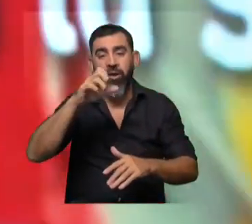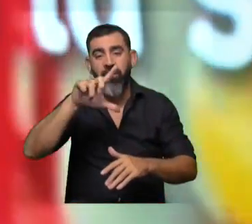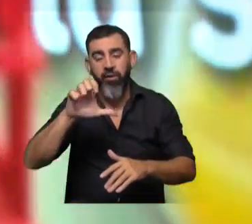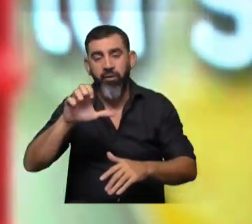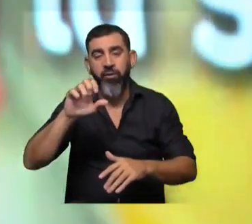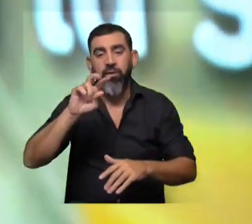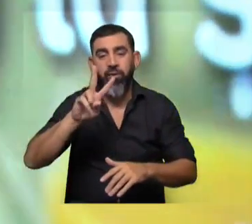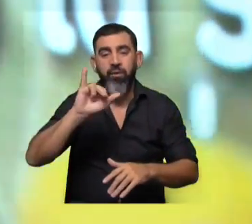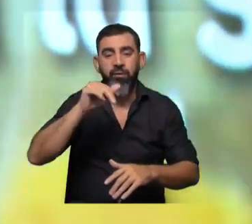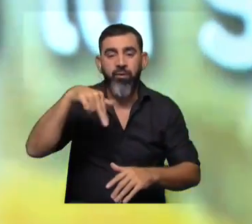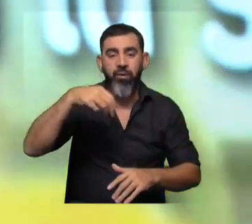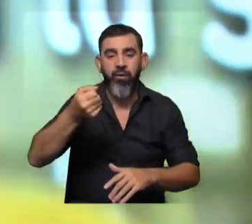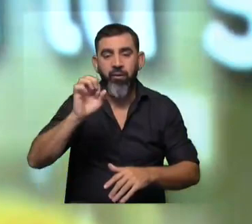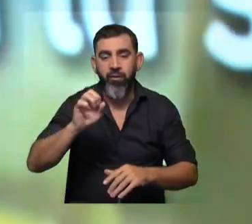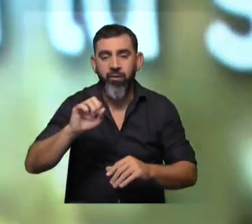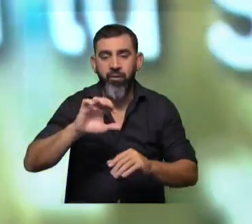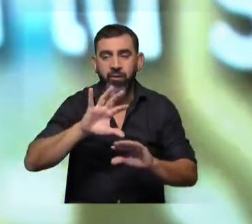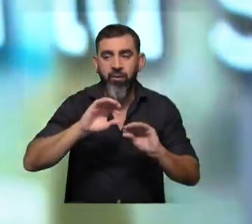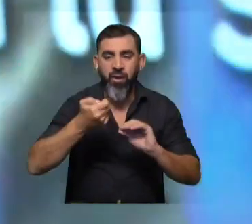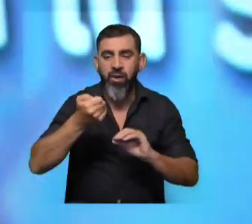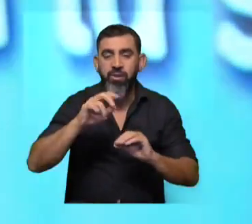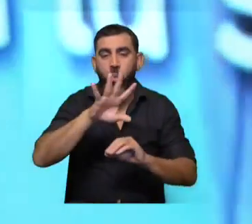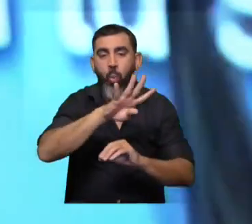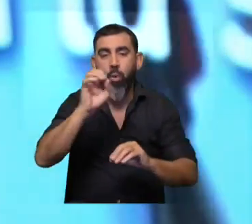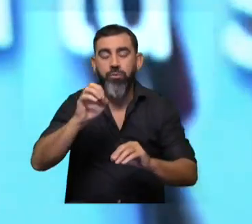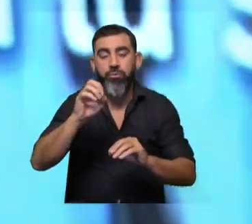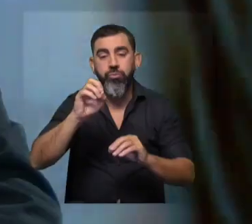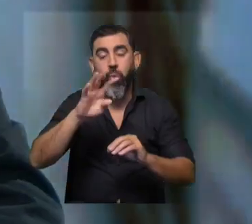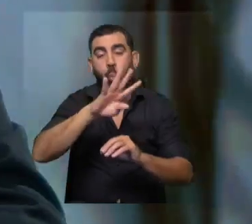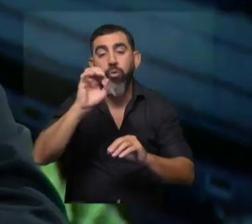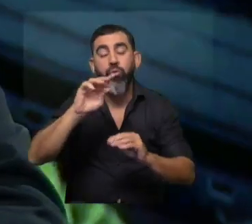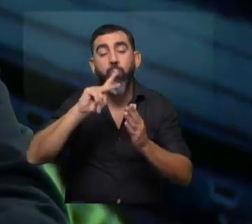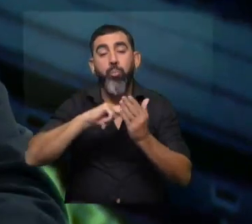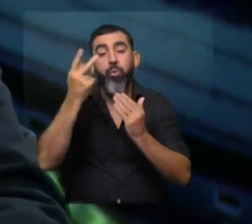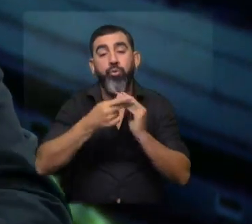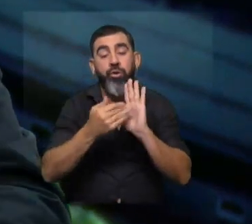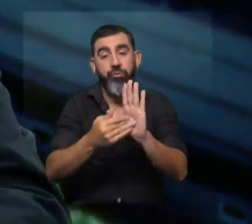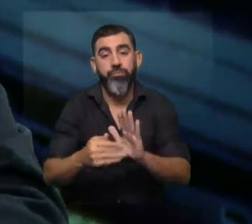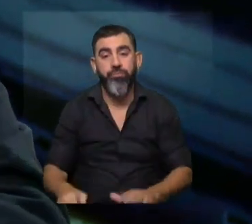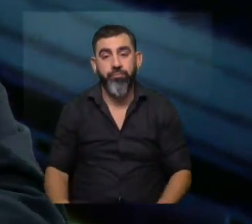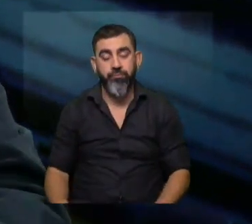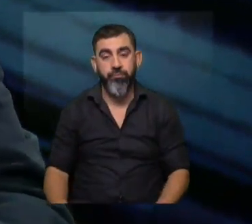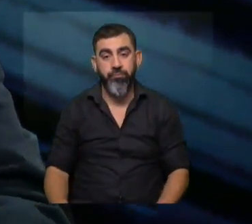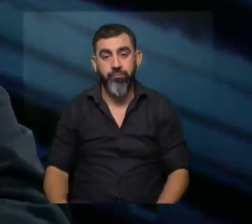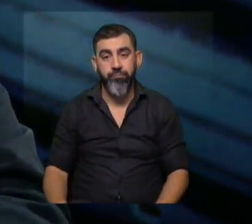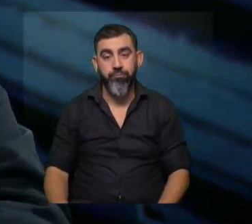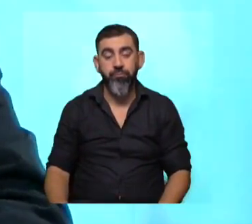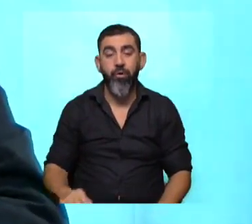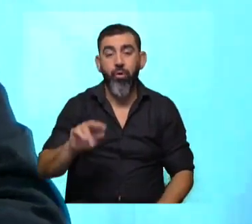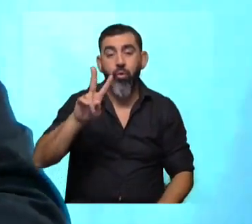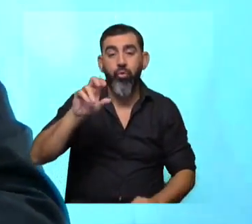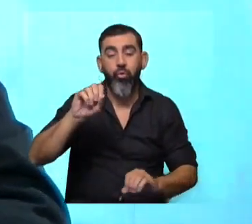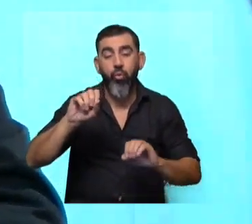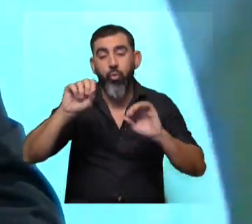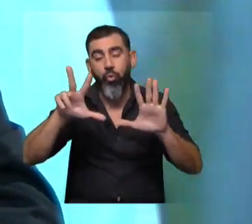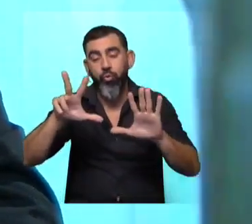total, creo que arriba cerca de 400 proyectos presentados, postulados. Así es. Hago uso de mi memoria, 208, si no